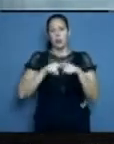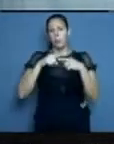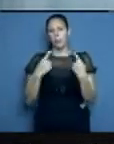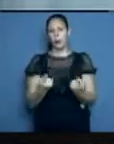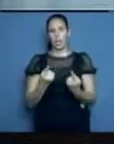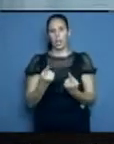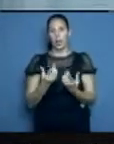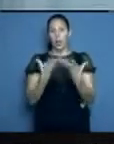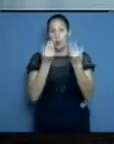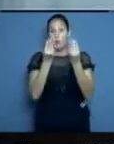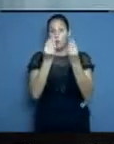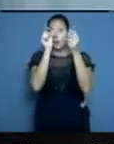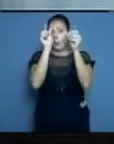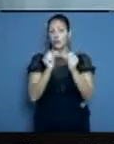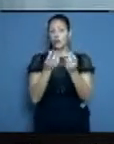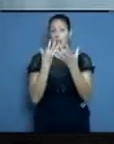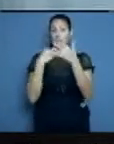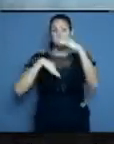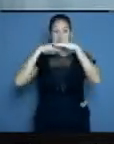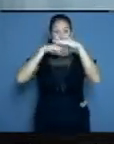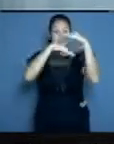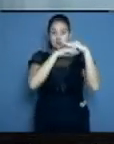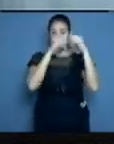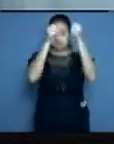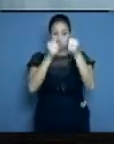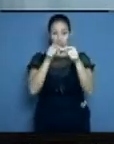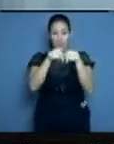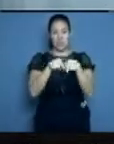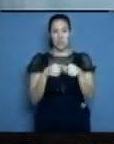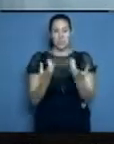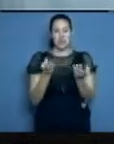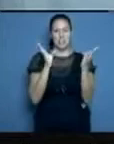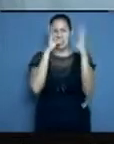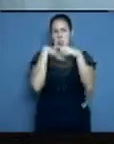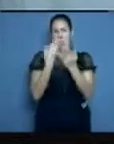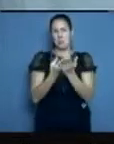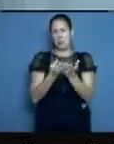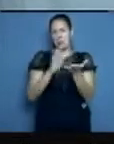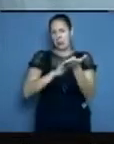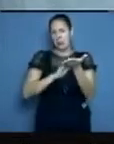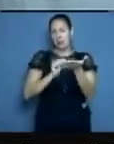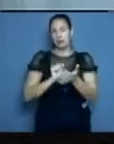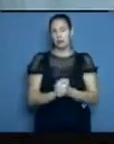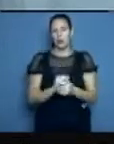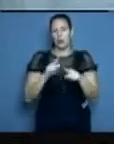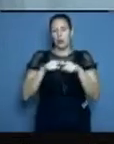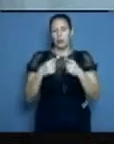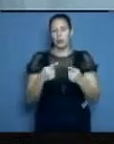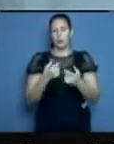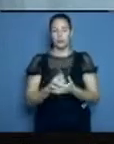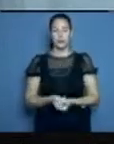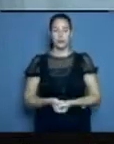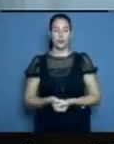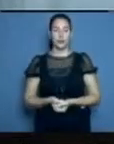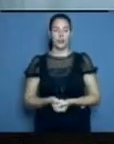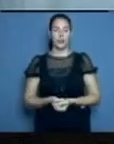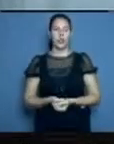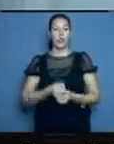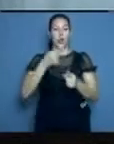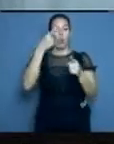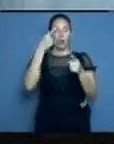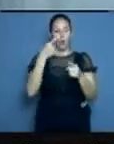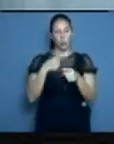de personas con síntomas y no tienen test rápido en este momento. Bueno, siguiendo con la doctora, nos dicen, realmente